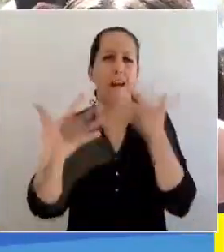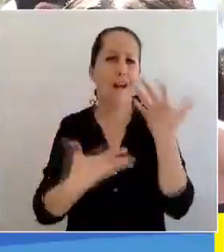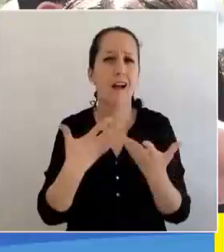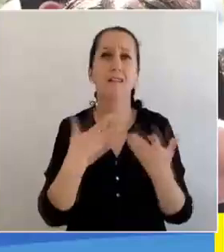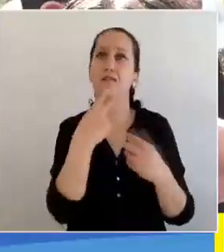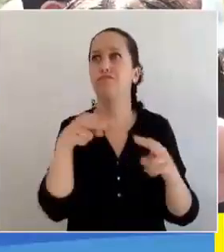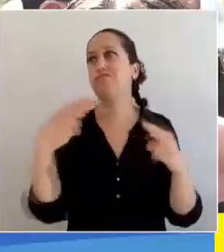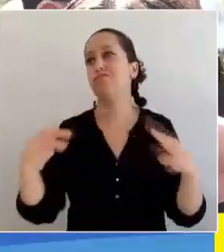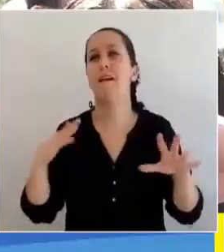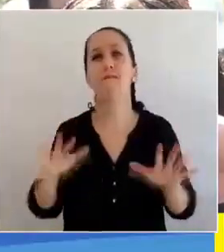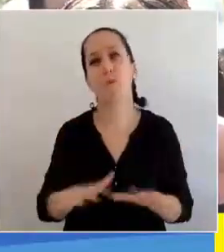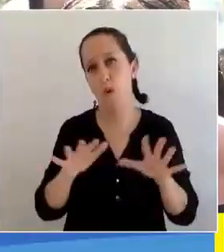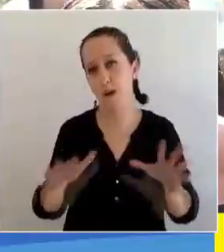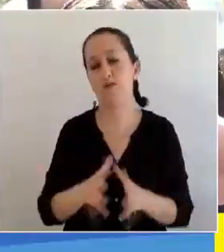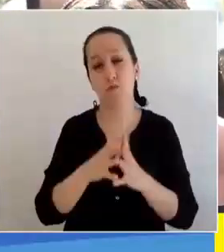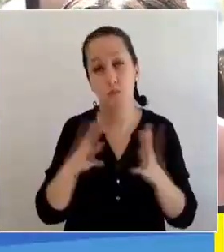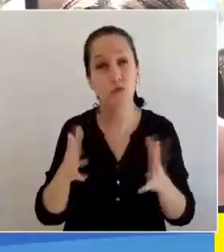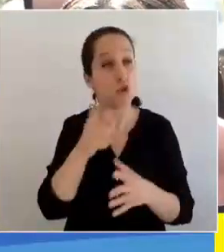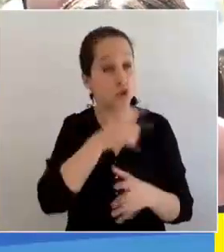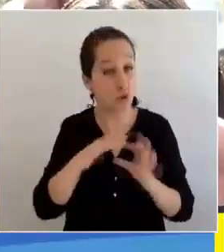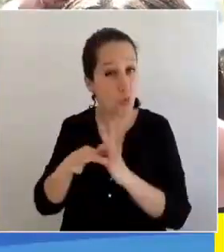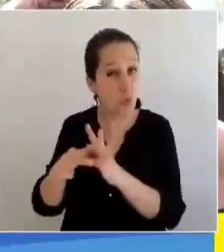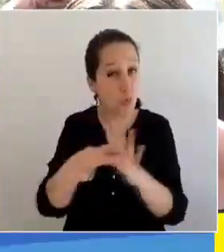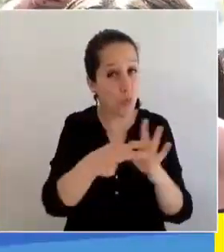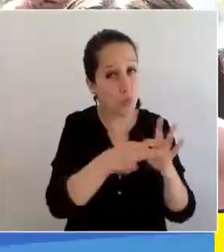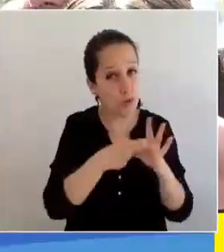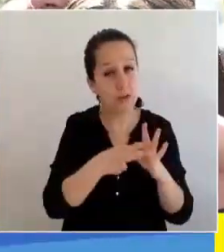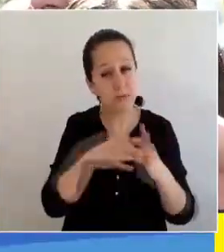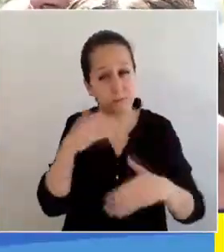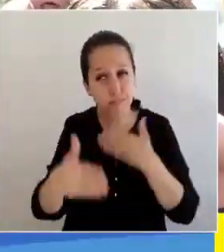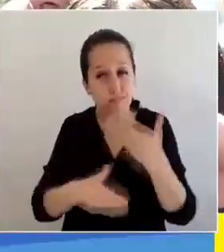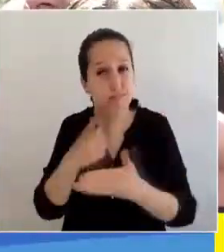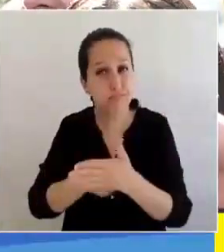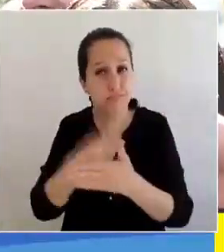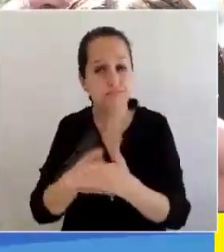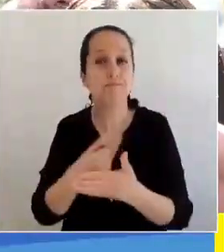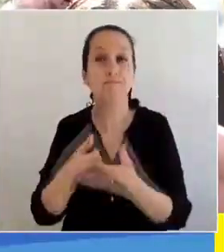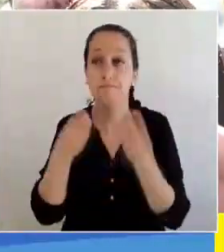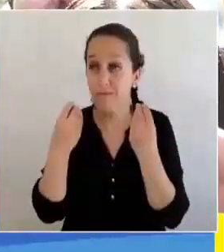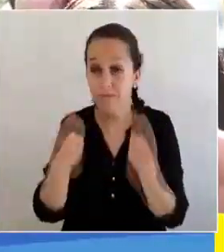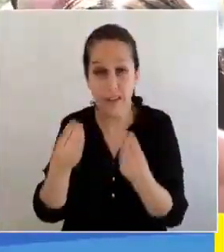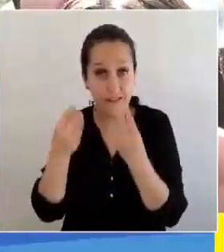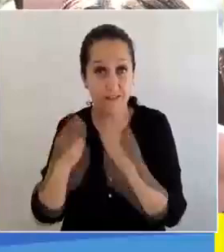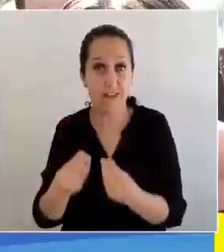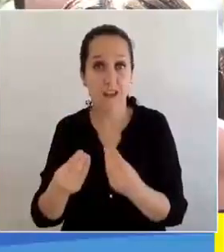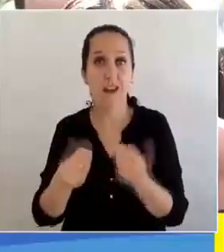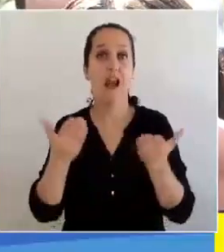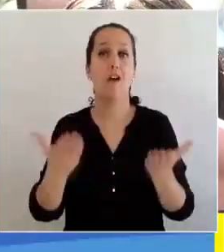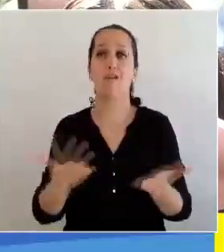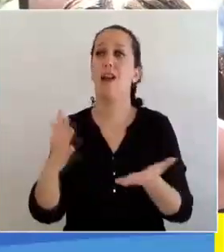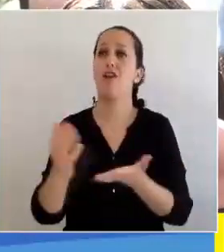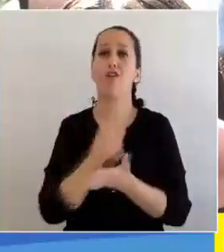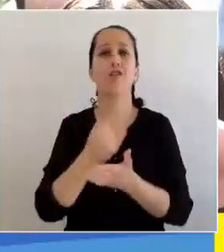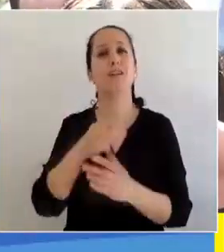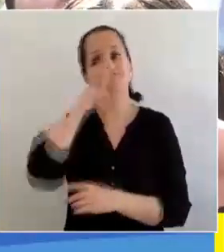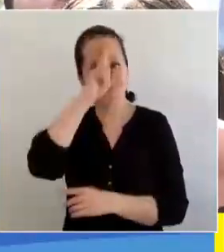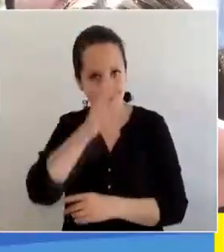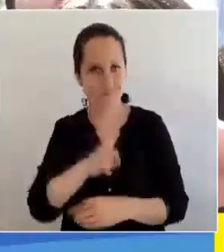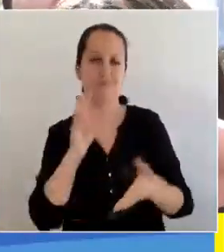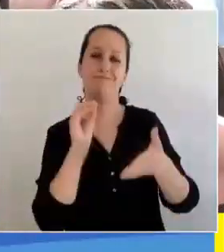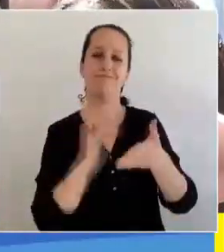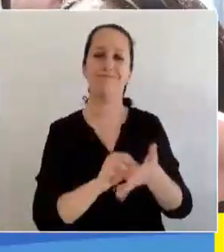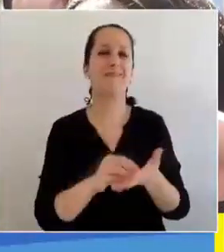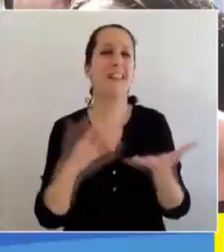esfuerzo tremendo donde finalmente remamos todos para el mismo lado, hicimos las cosas bien y hoy estamos recibiendo este